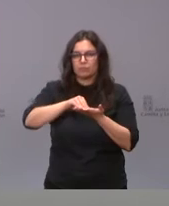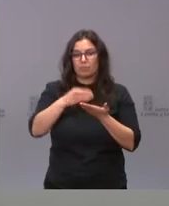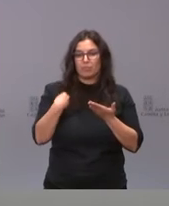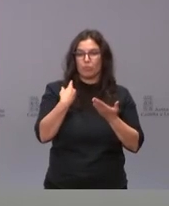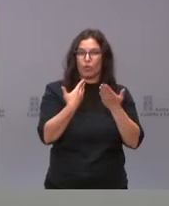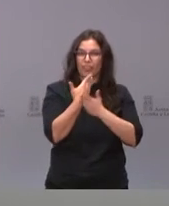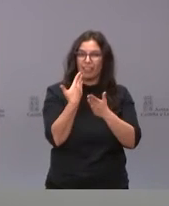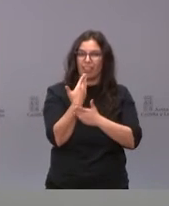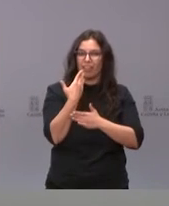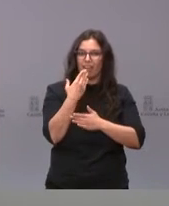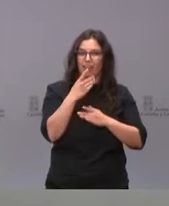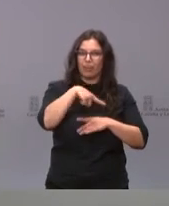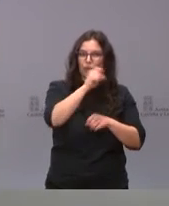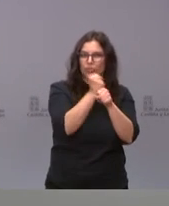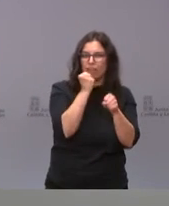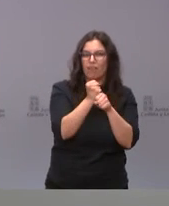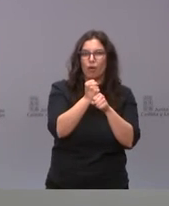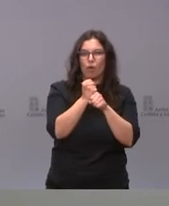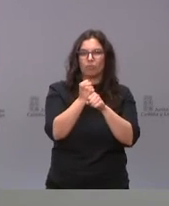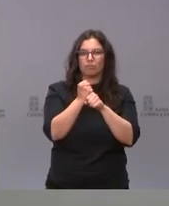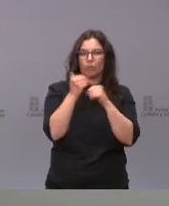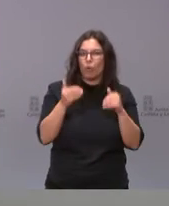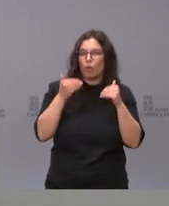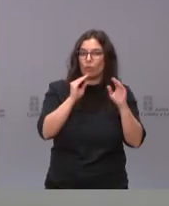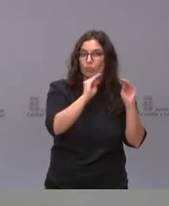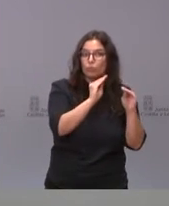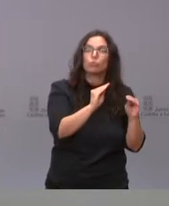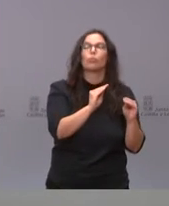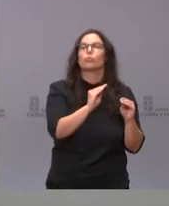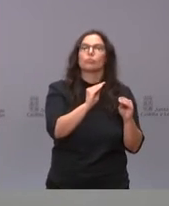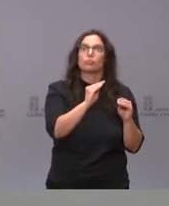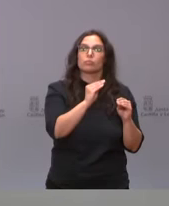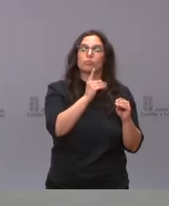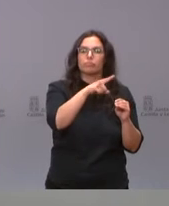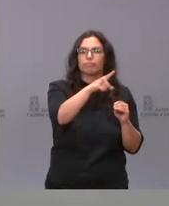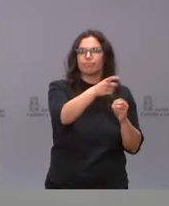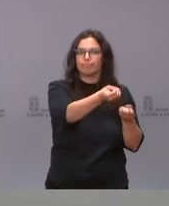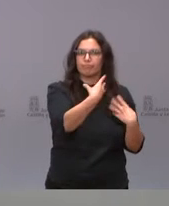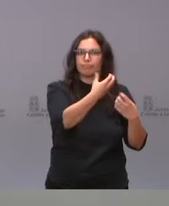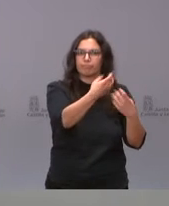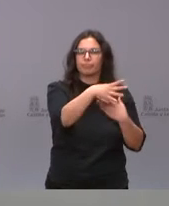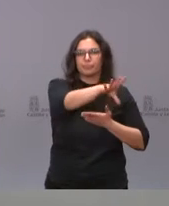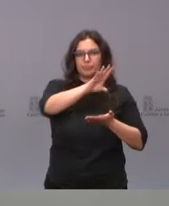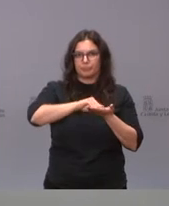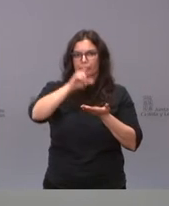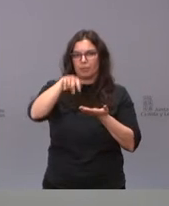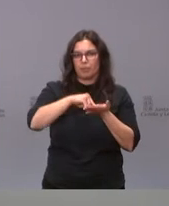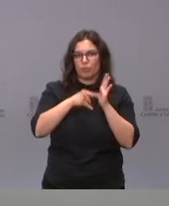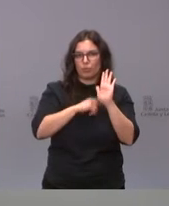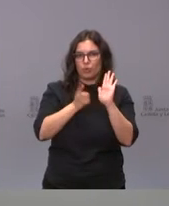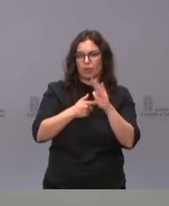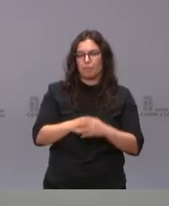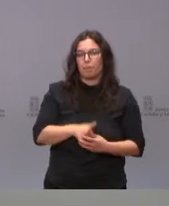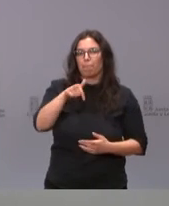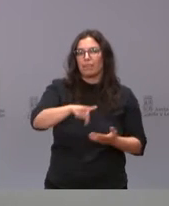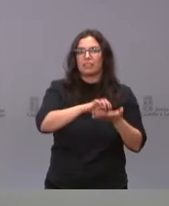trabajo, en esa labor, en esa rutina diaria que realizamos con ellos nos trasladan. En Castilla y